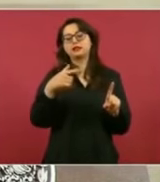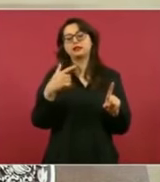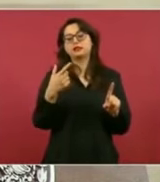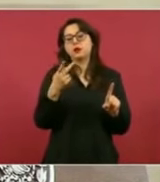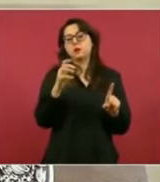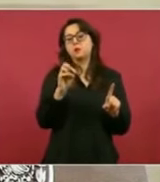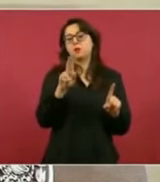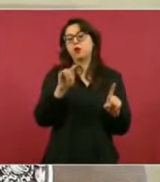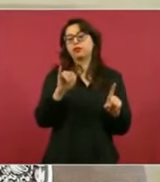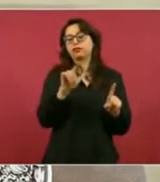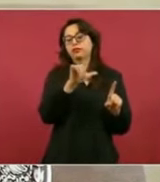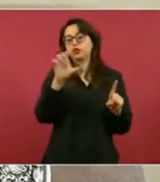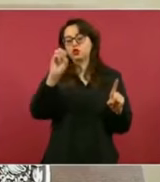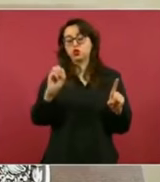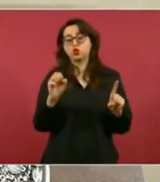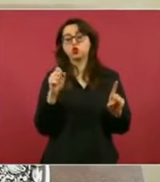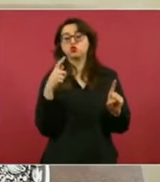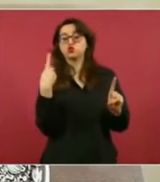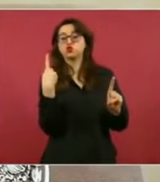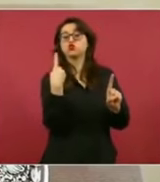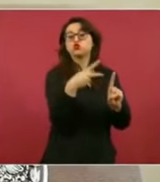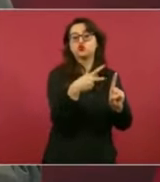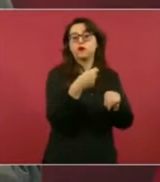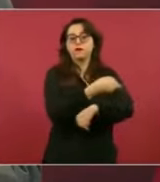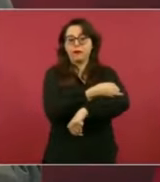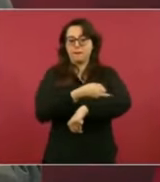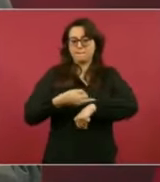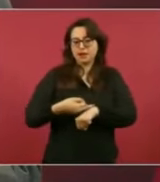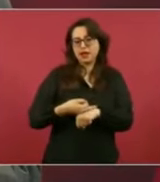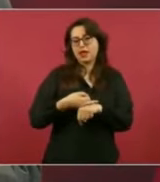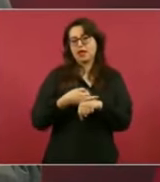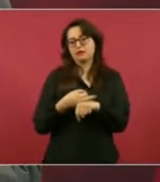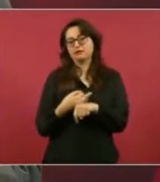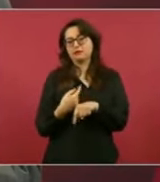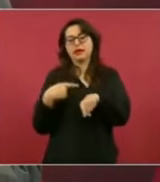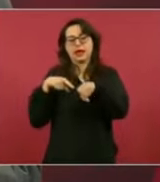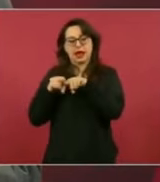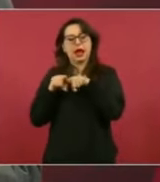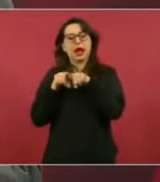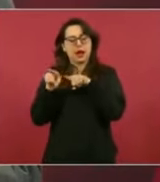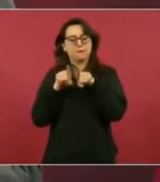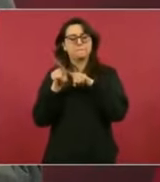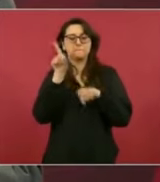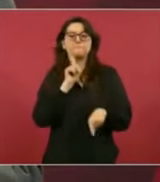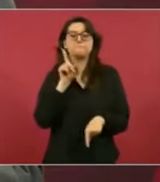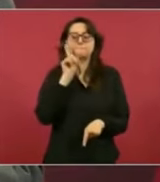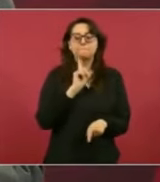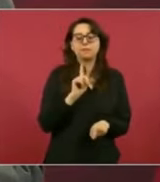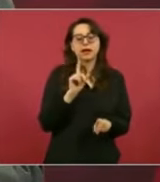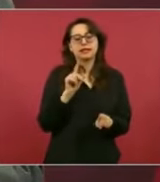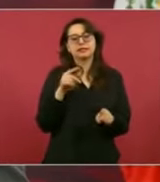lo identificaron,